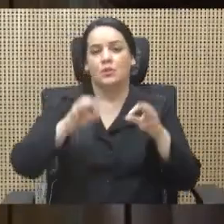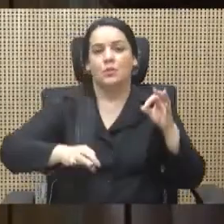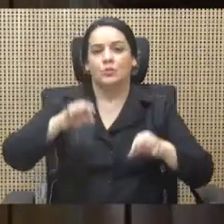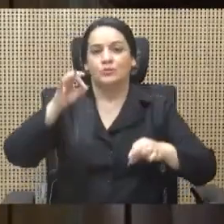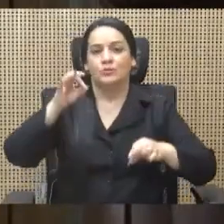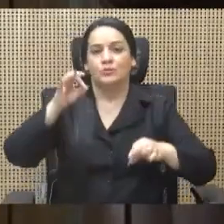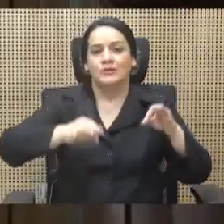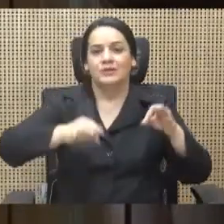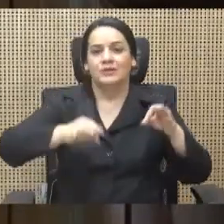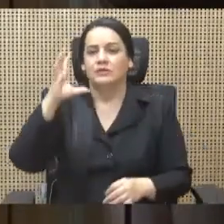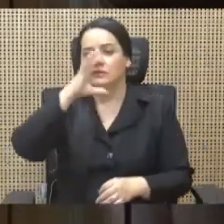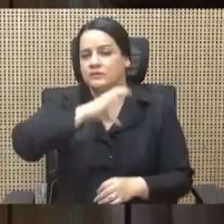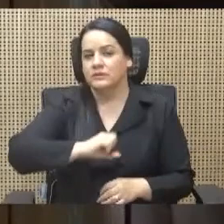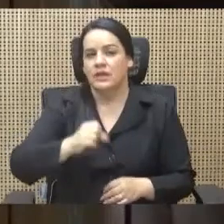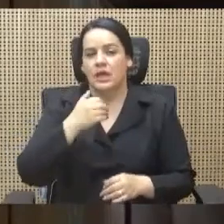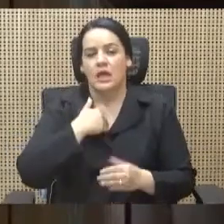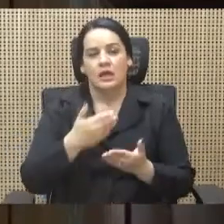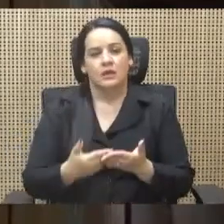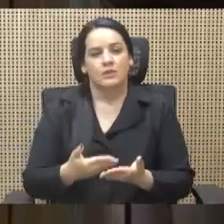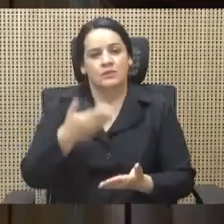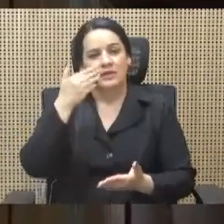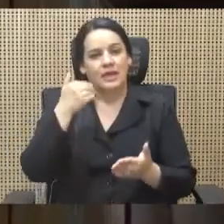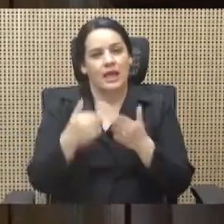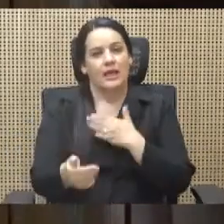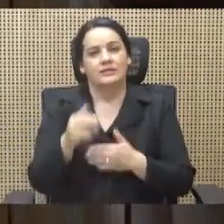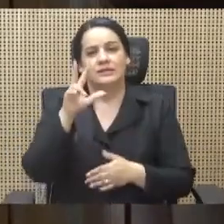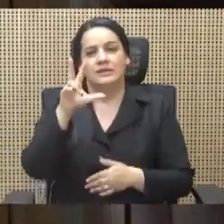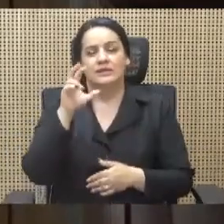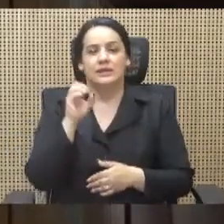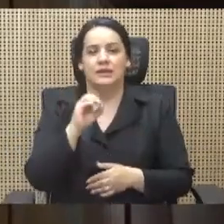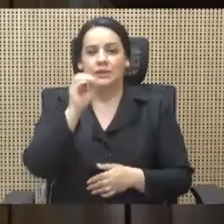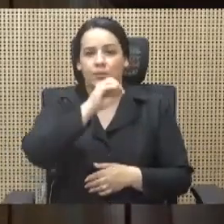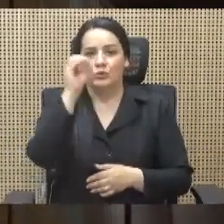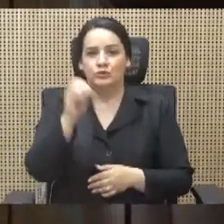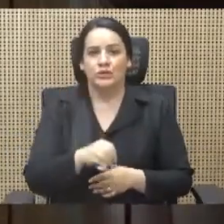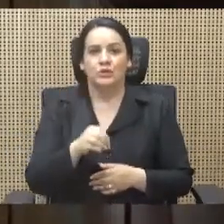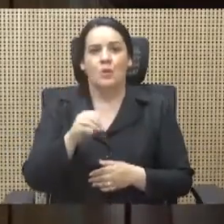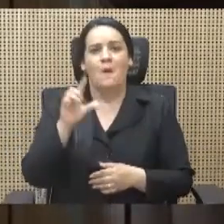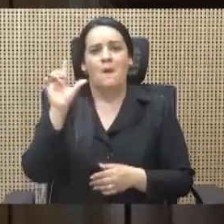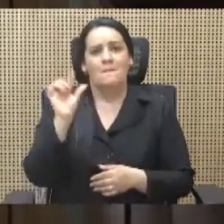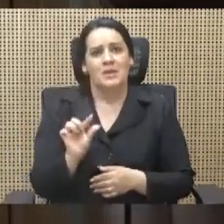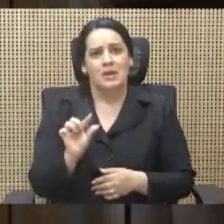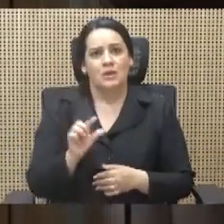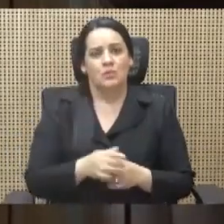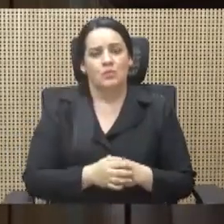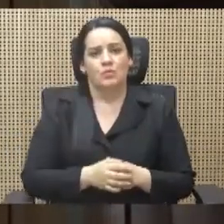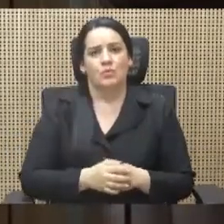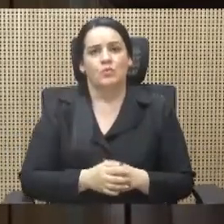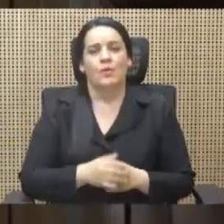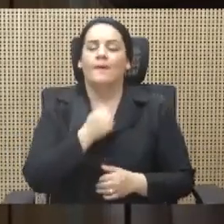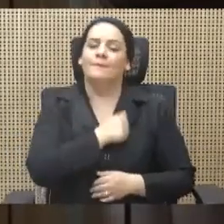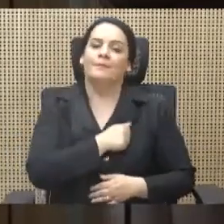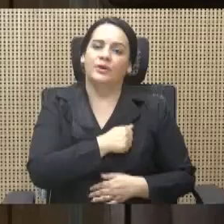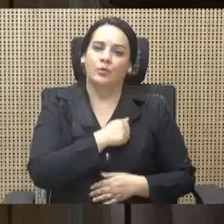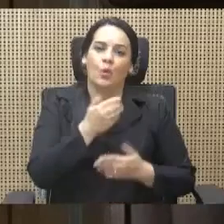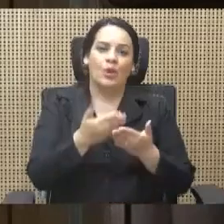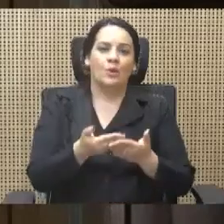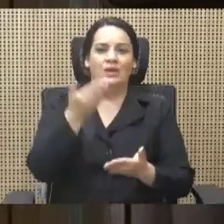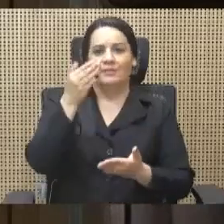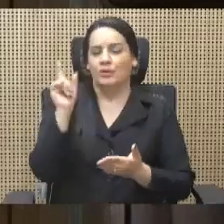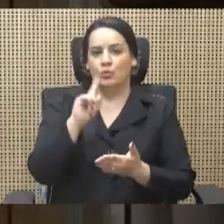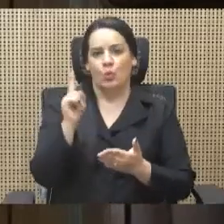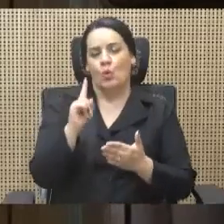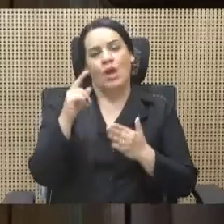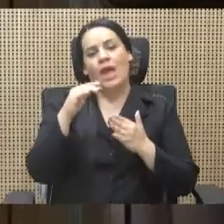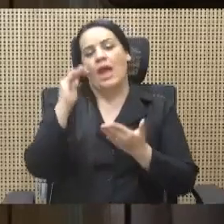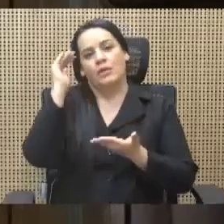incremento de casi del 30% menos, perdón, no incremento, hay un decrecimiento de casi el 30